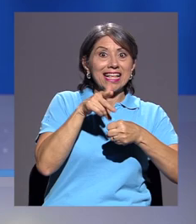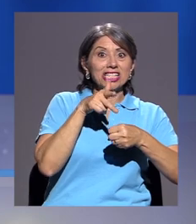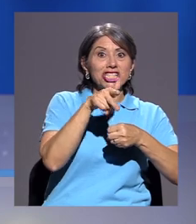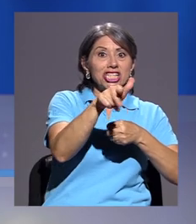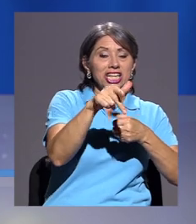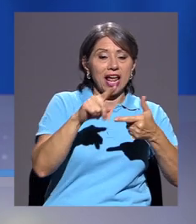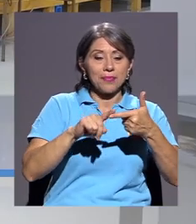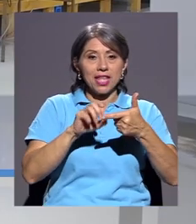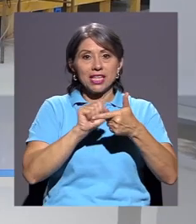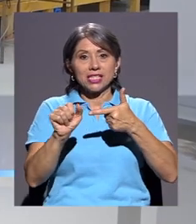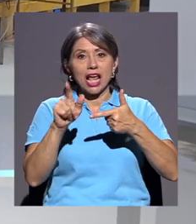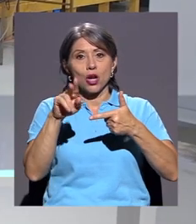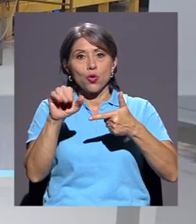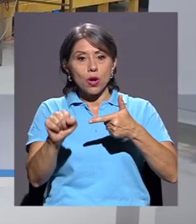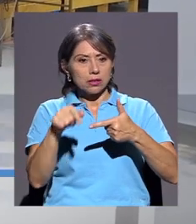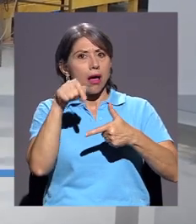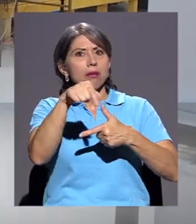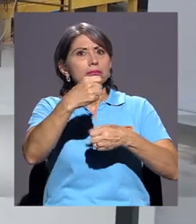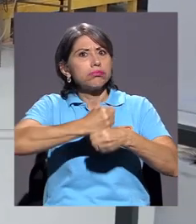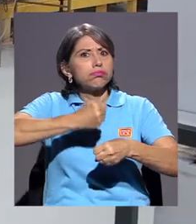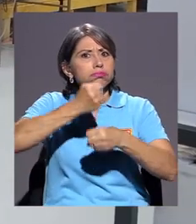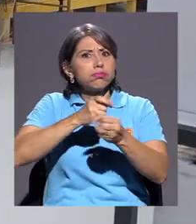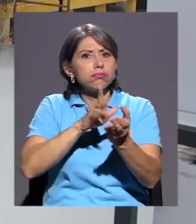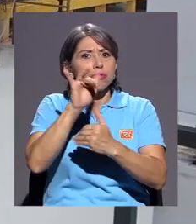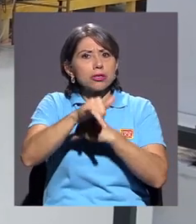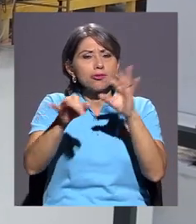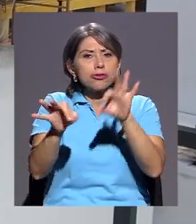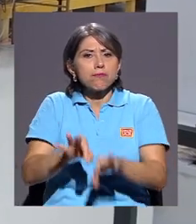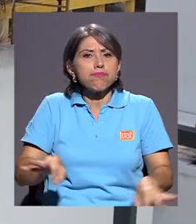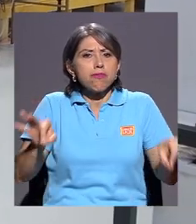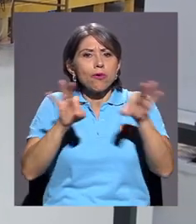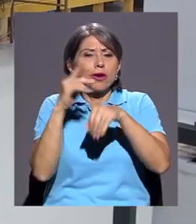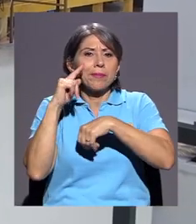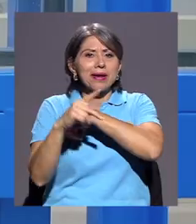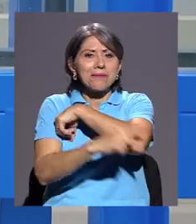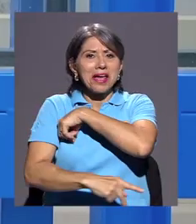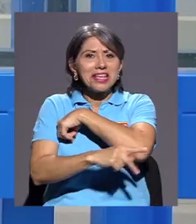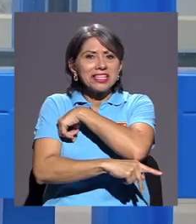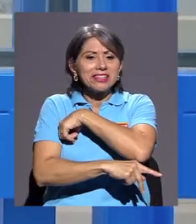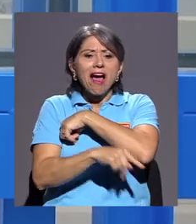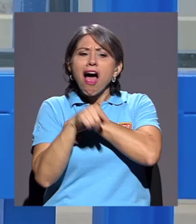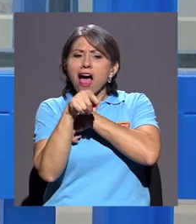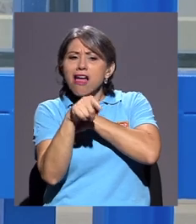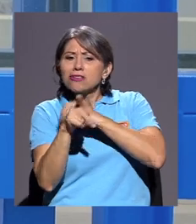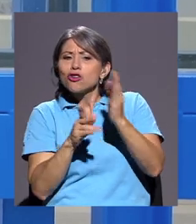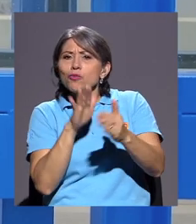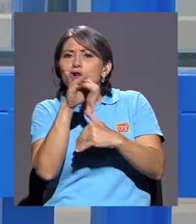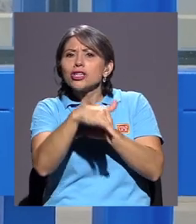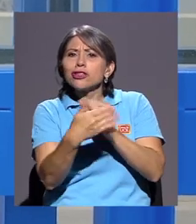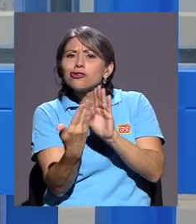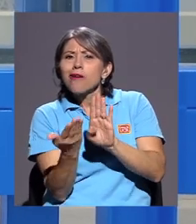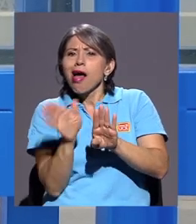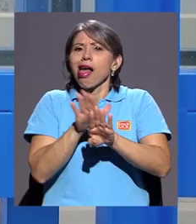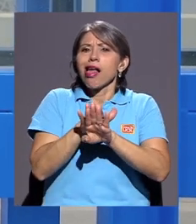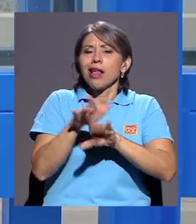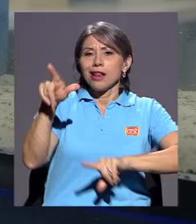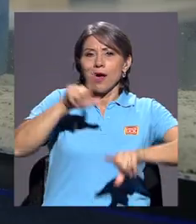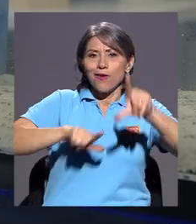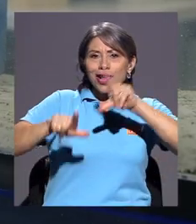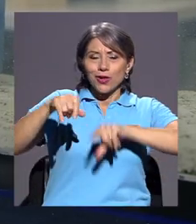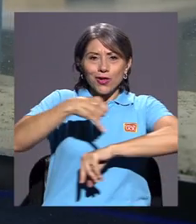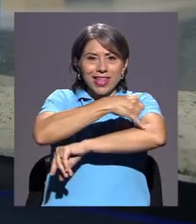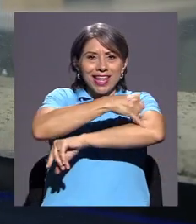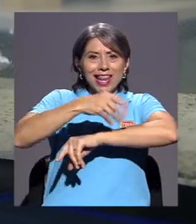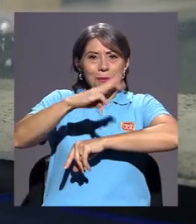Lucas, se han desarrollado proyectos importantes para el país y detrás de esos proyectos ha estado el Laboratorio de